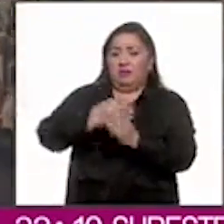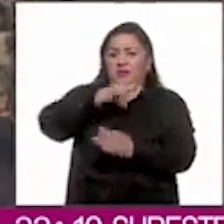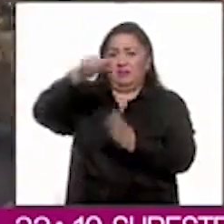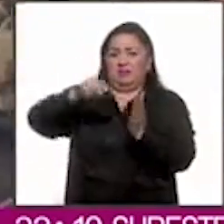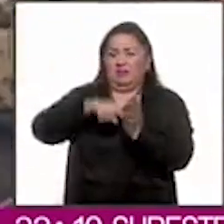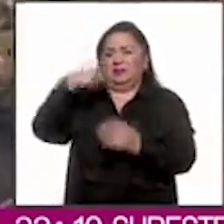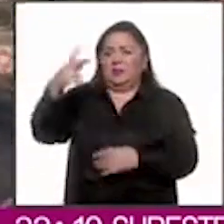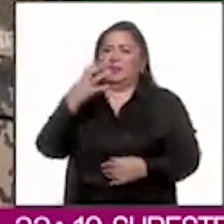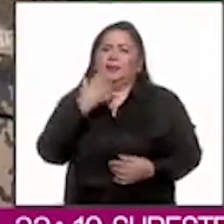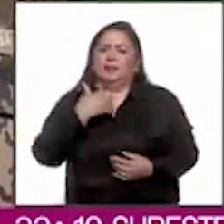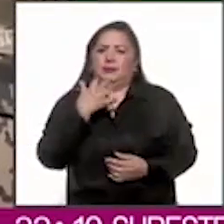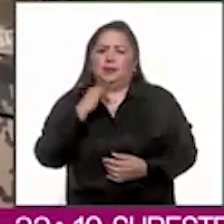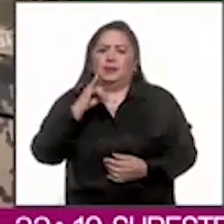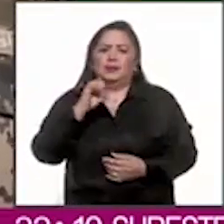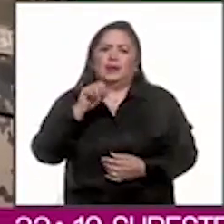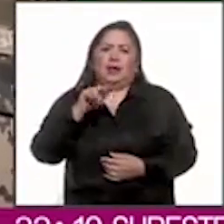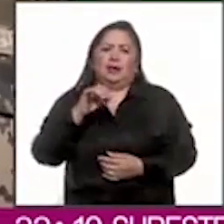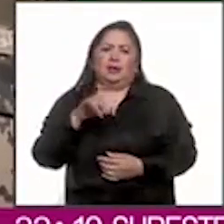israelí.